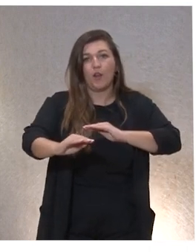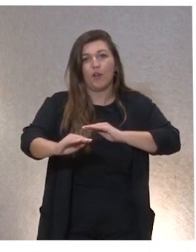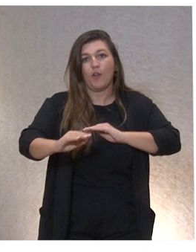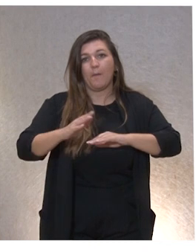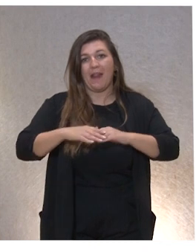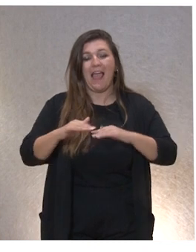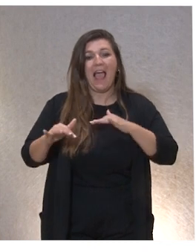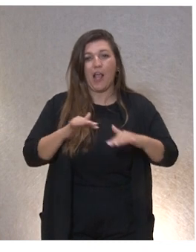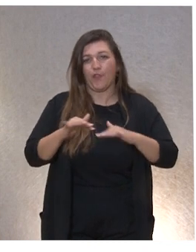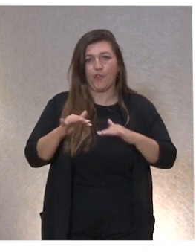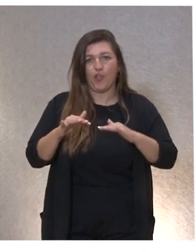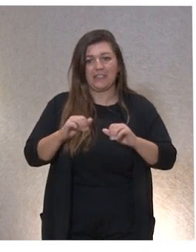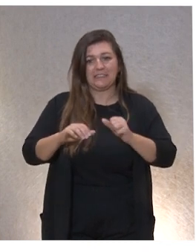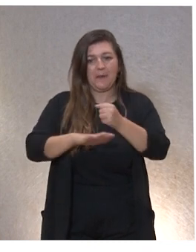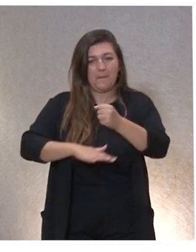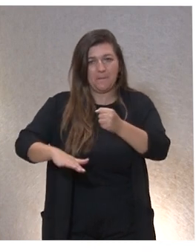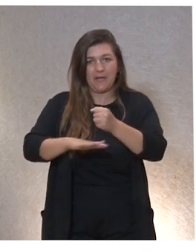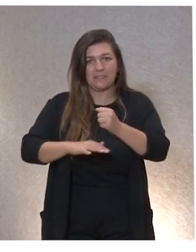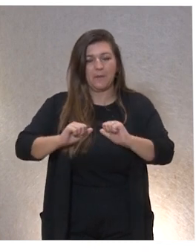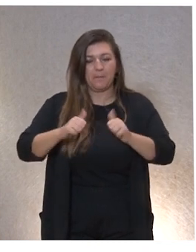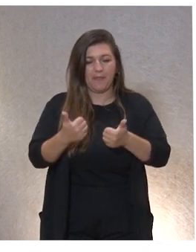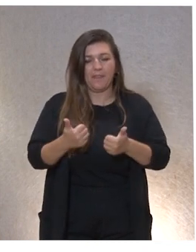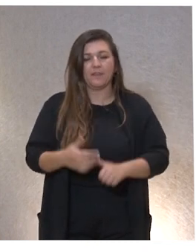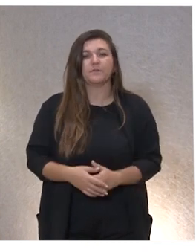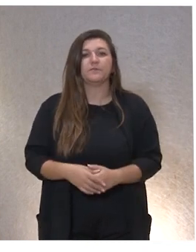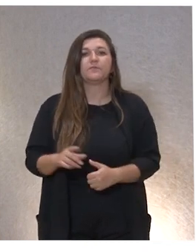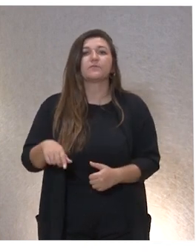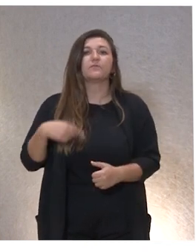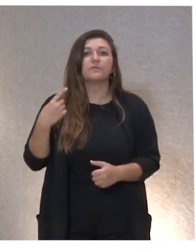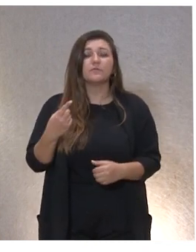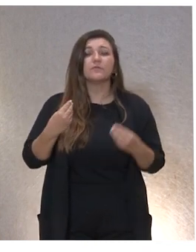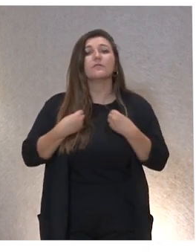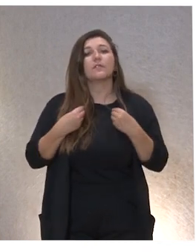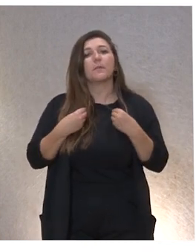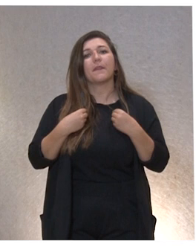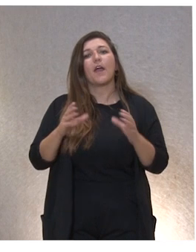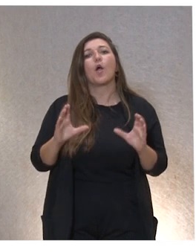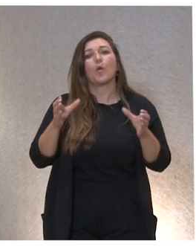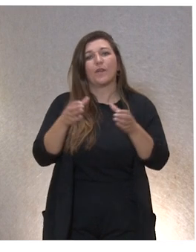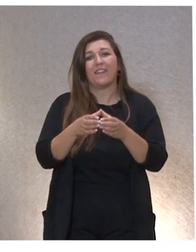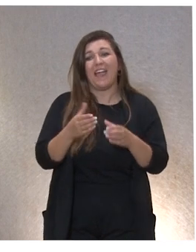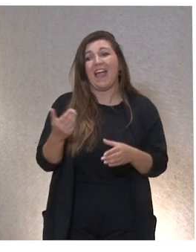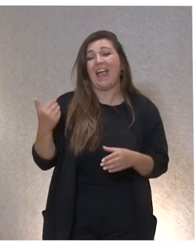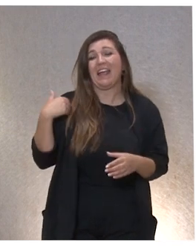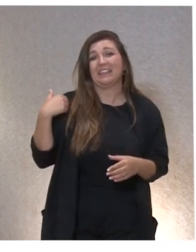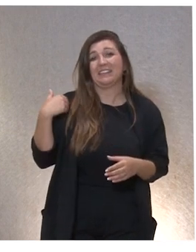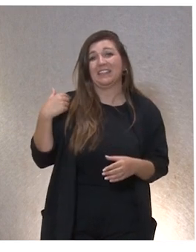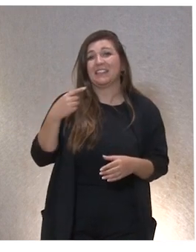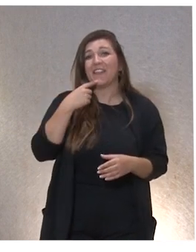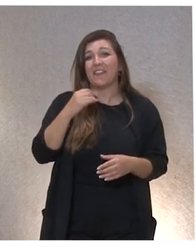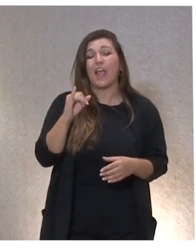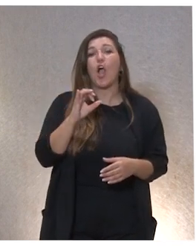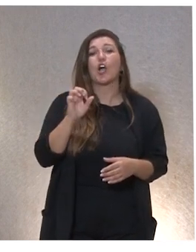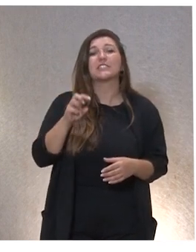las acciones un suelo de ético ¿no? luego también la vida en comunidad decía antes José